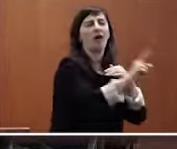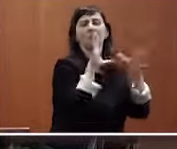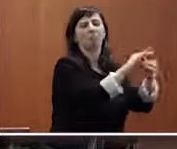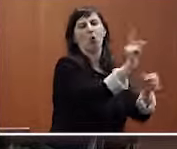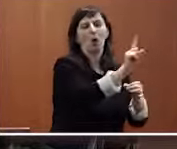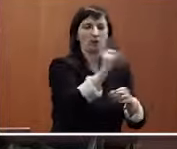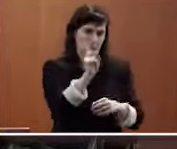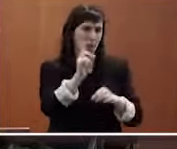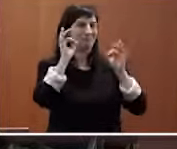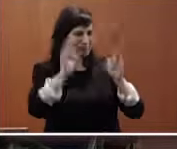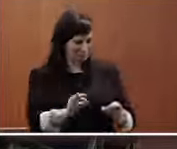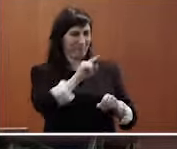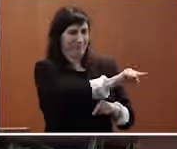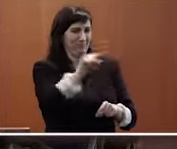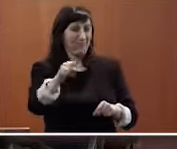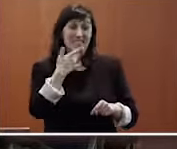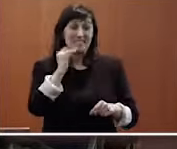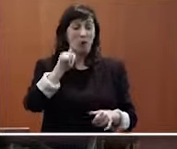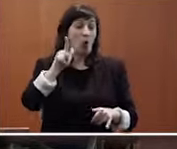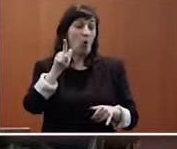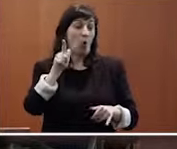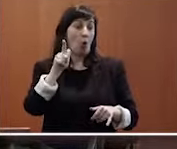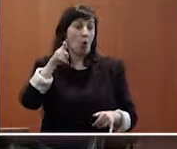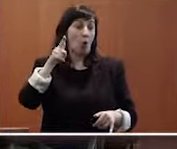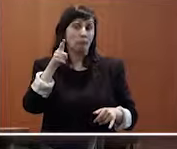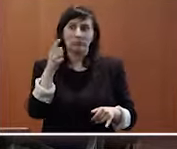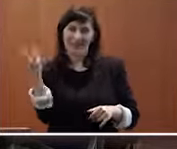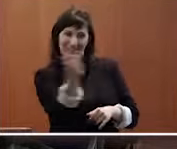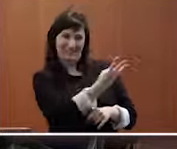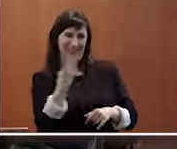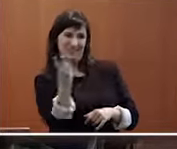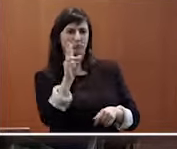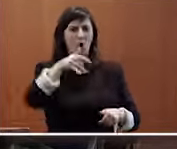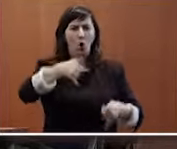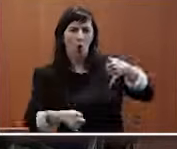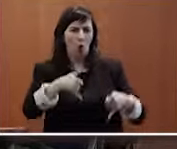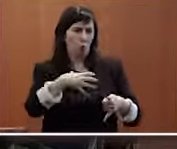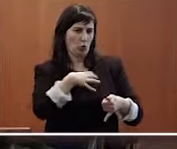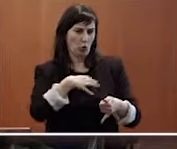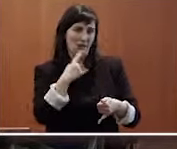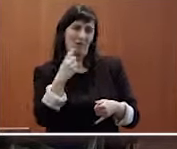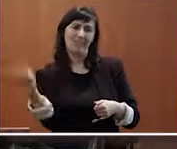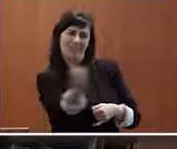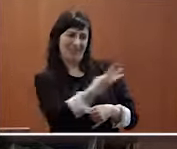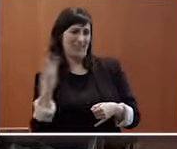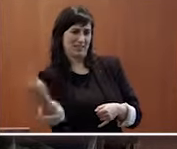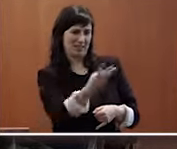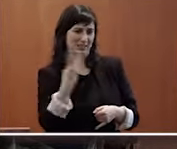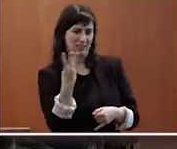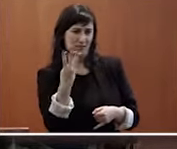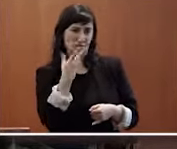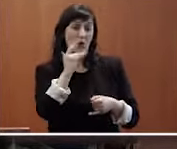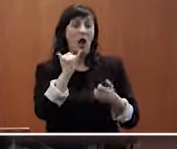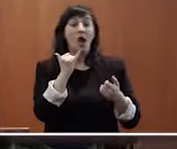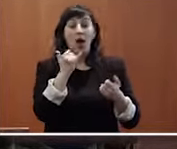desde luego sin ello sin esto se nos quedaría colgando una pata muy importante que es la cohesión social sin duda ayudaremos a la